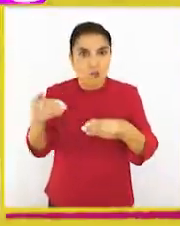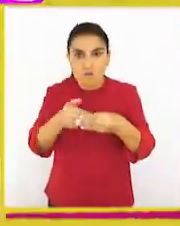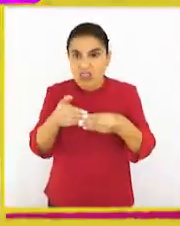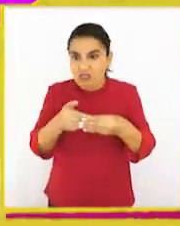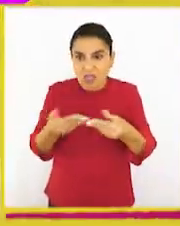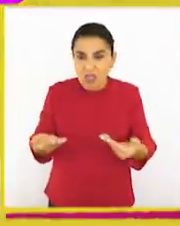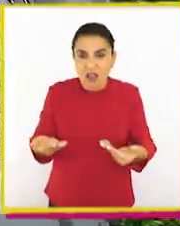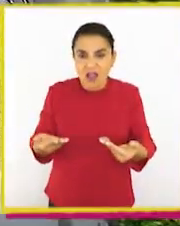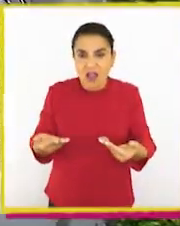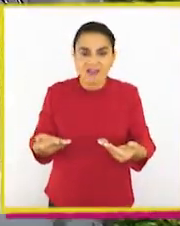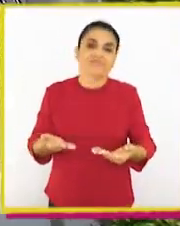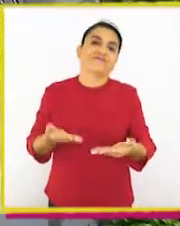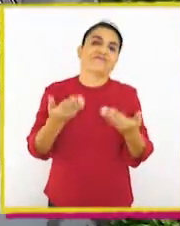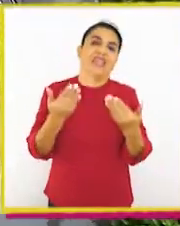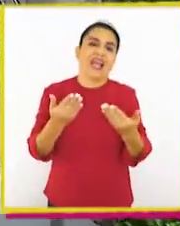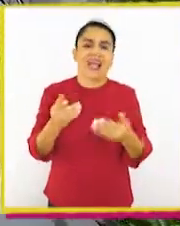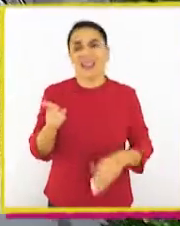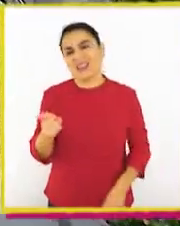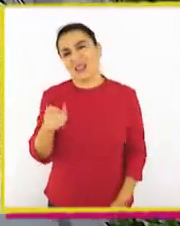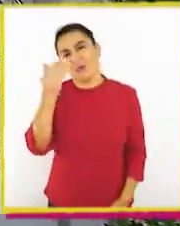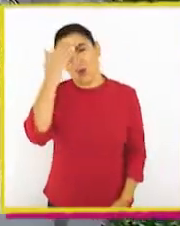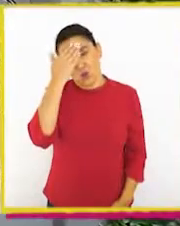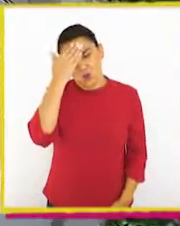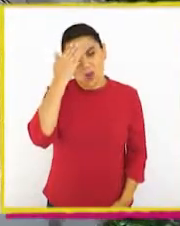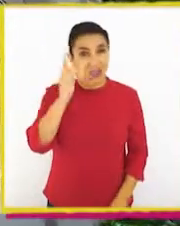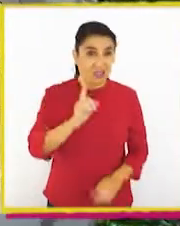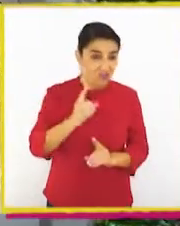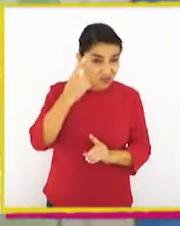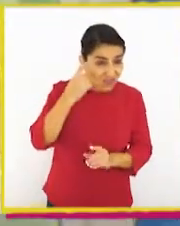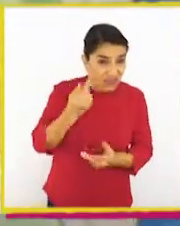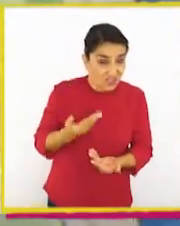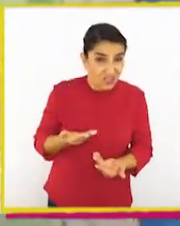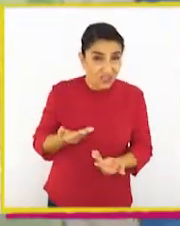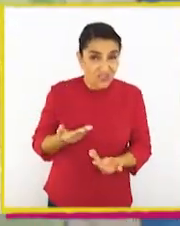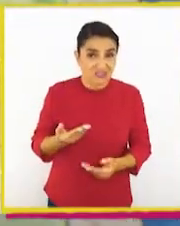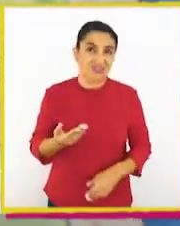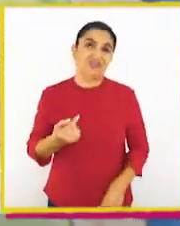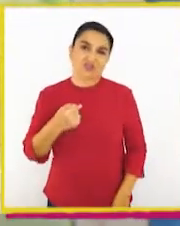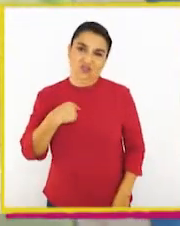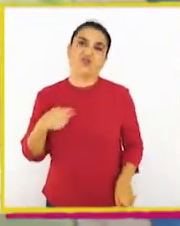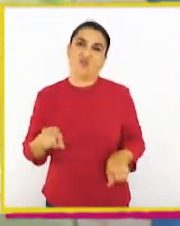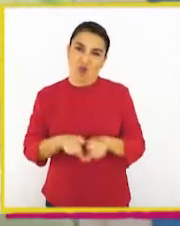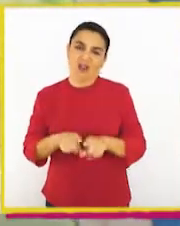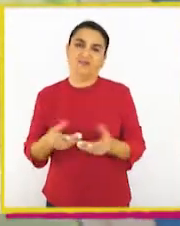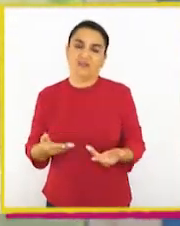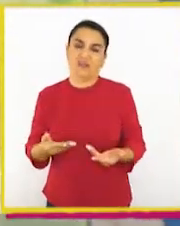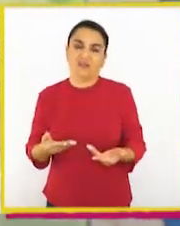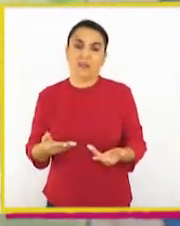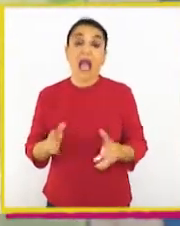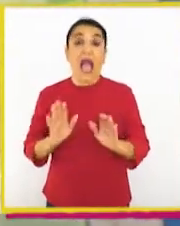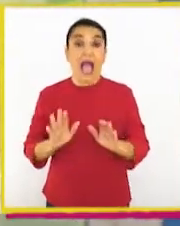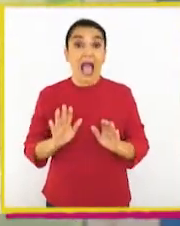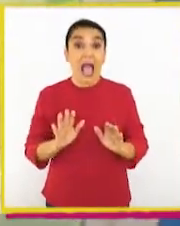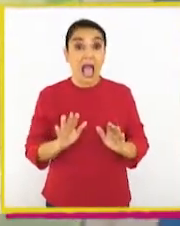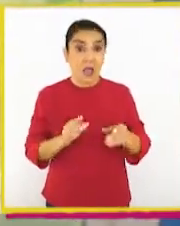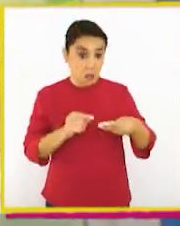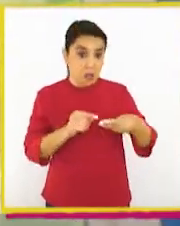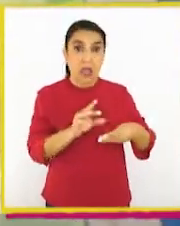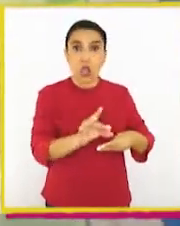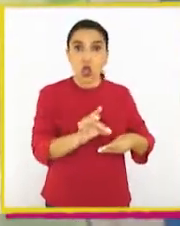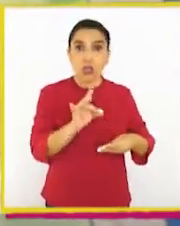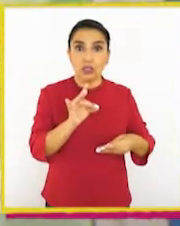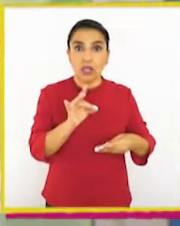¡Sí! ¡Ay! Debe estar muy preocupado, ¿no creen? Yo igual no estaría. ¡Eh! ¡Acá está!